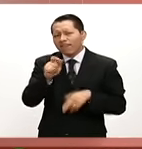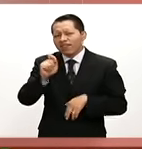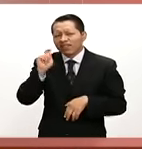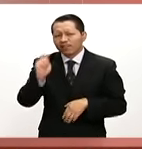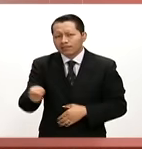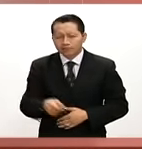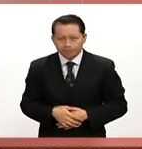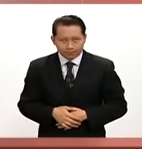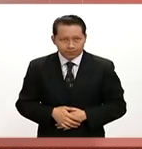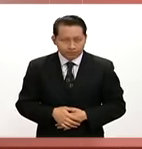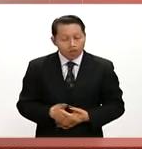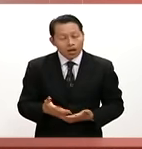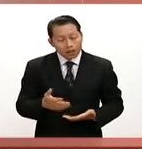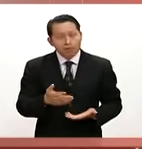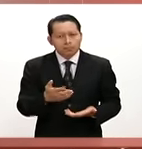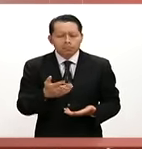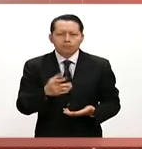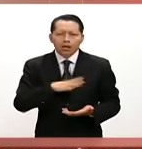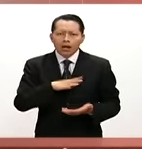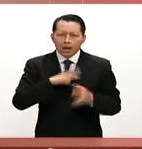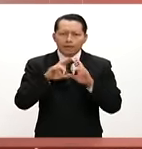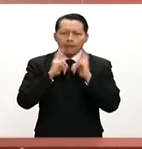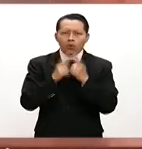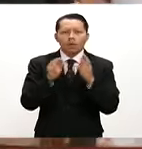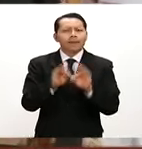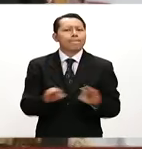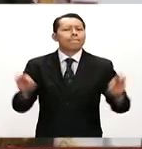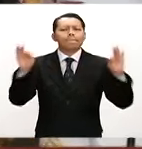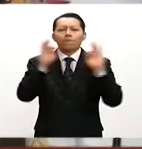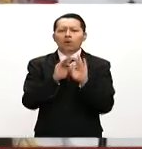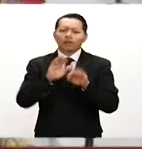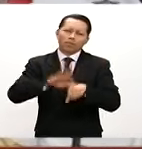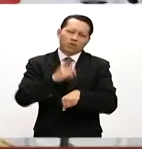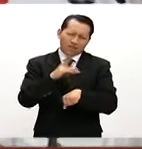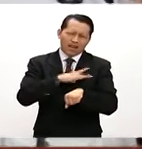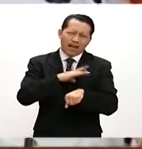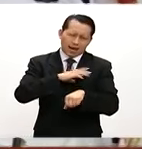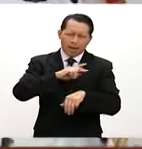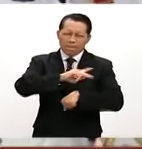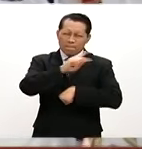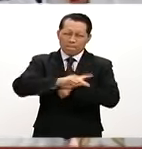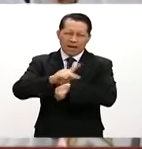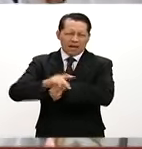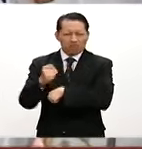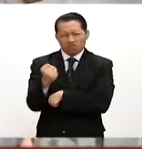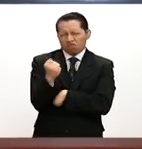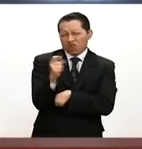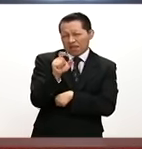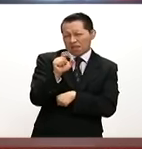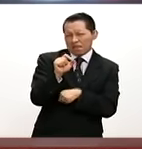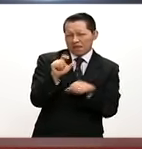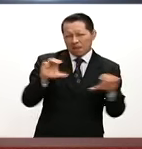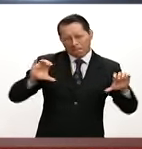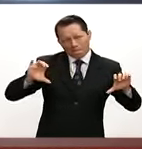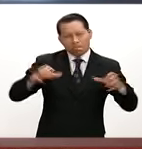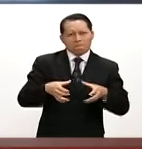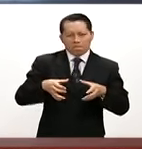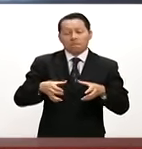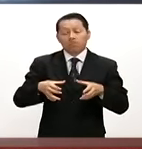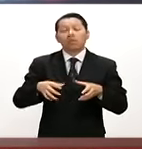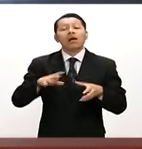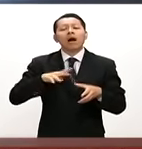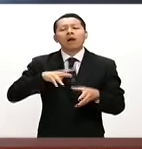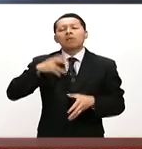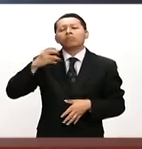Bueno, mira, es una reunión importante de las 20 economías más importantes del mundo. Una de las discusiones básicas